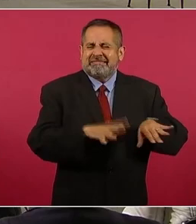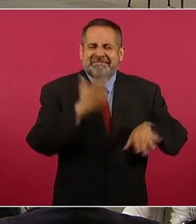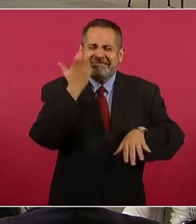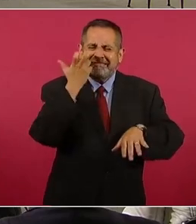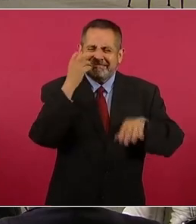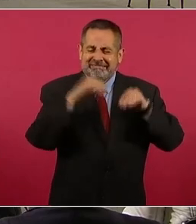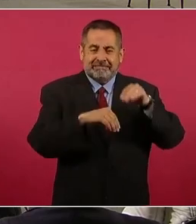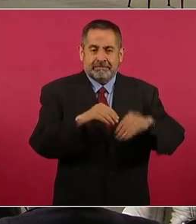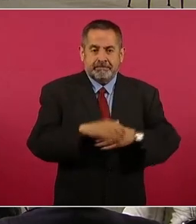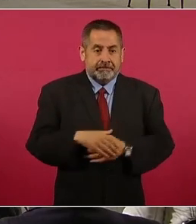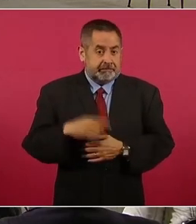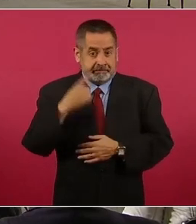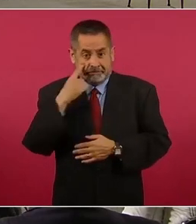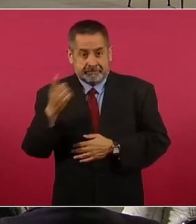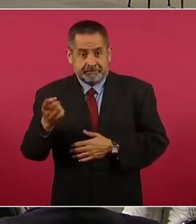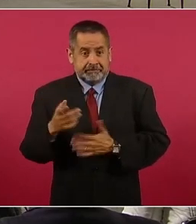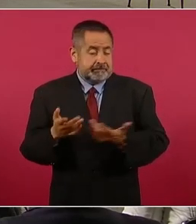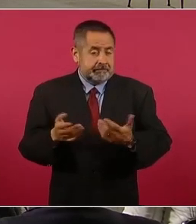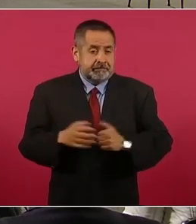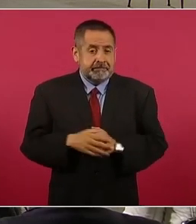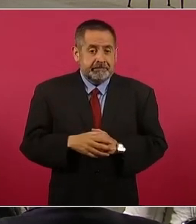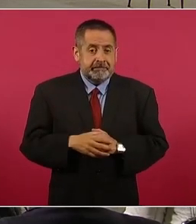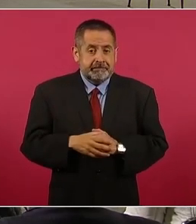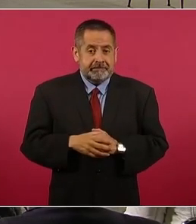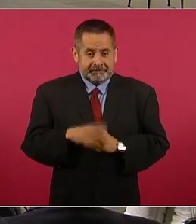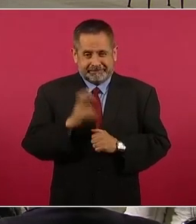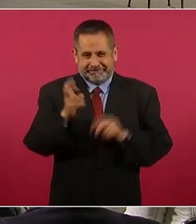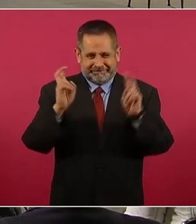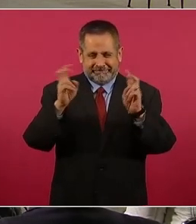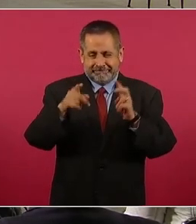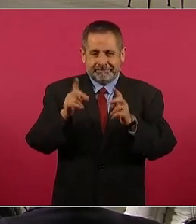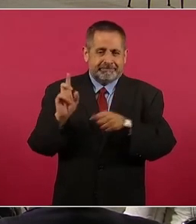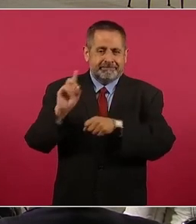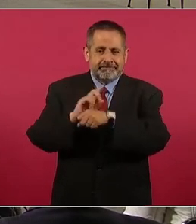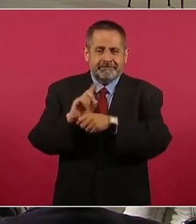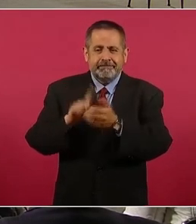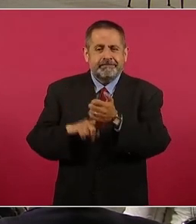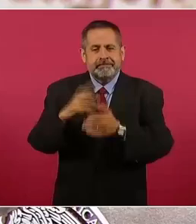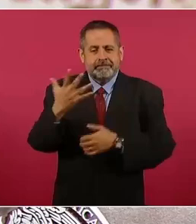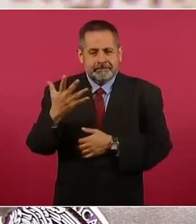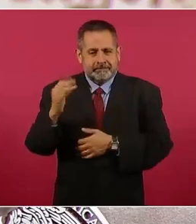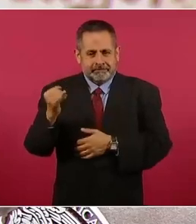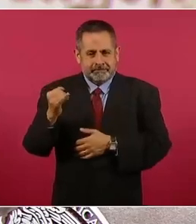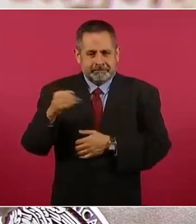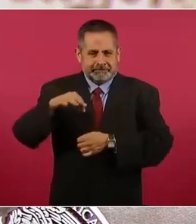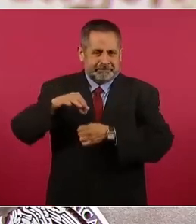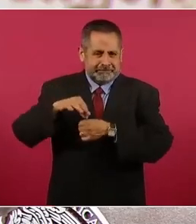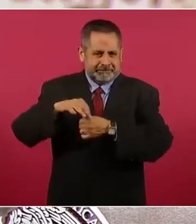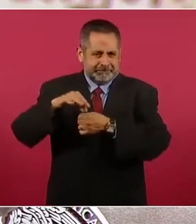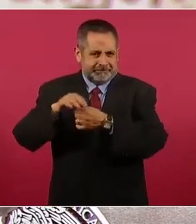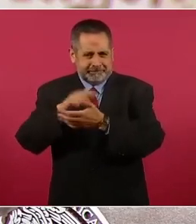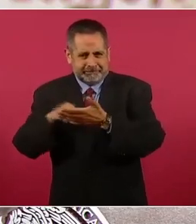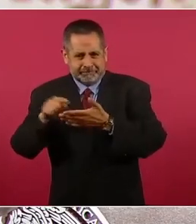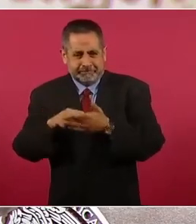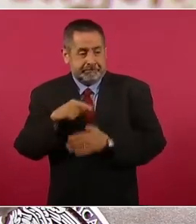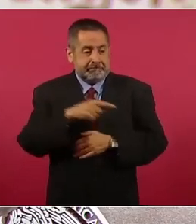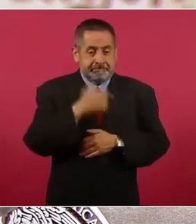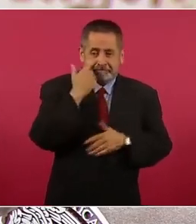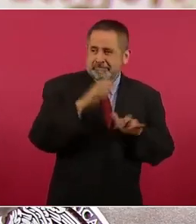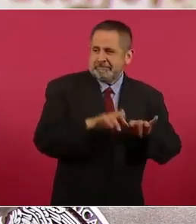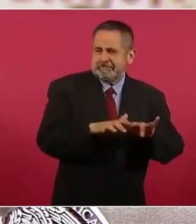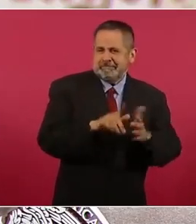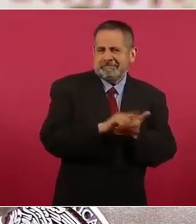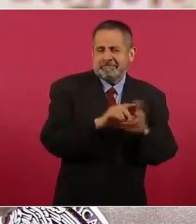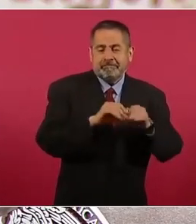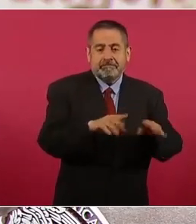movieron los hashtags alrededor de las elecciones del 5 de junio, entre los que destacan